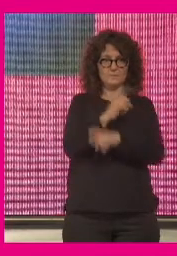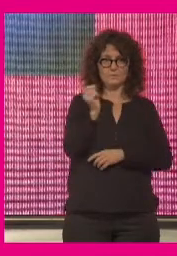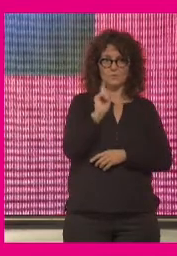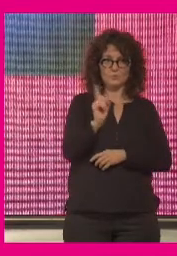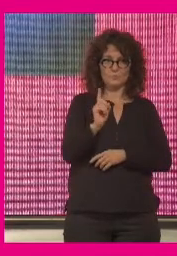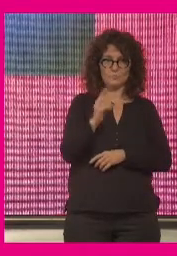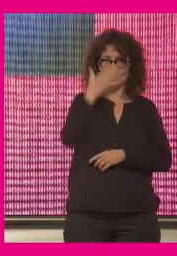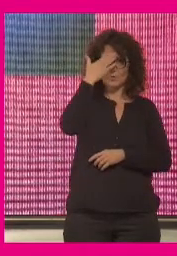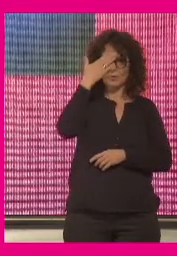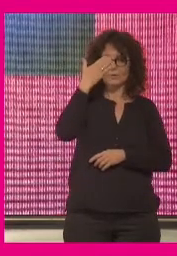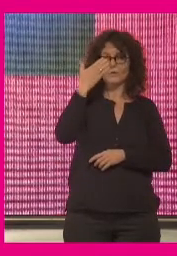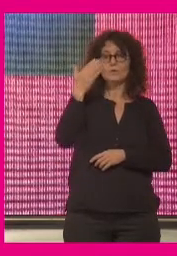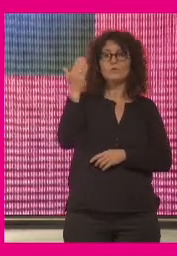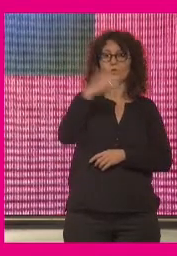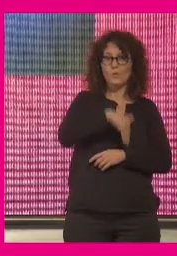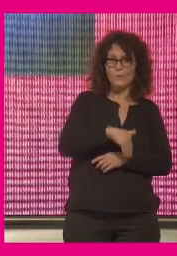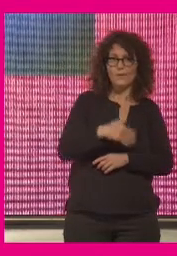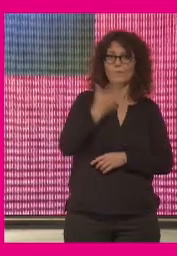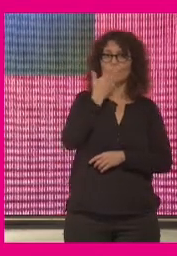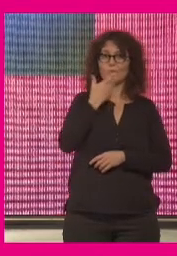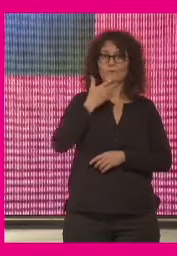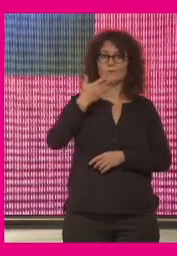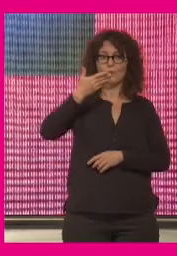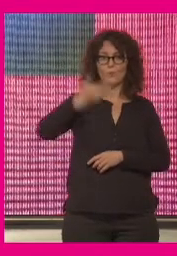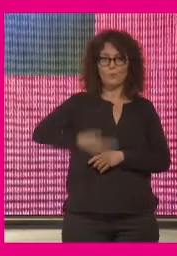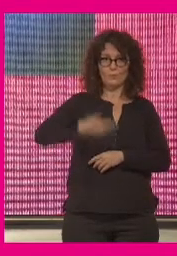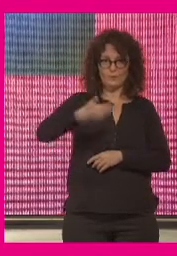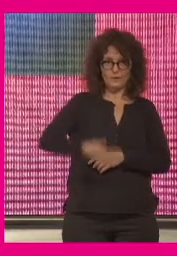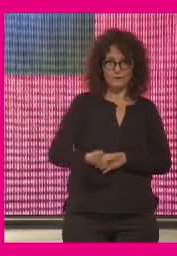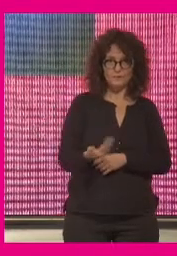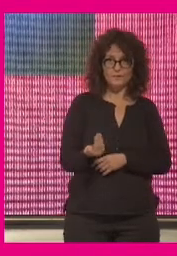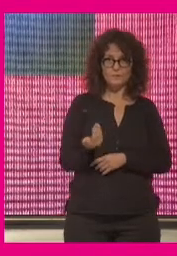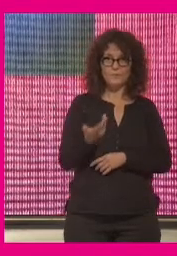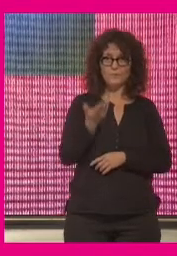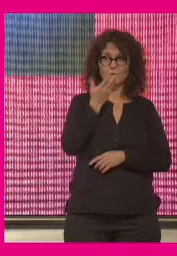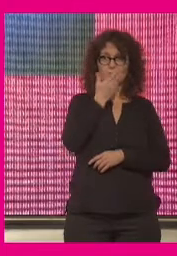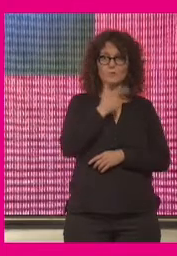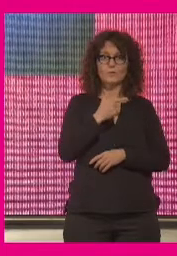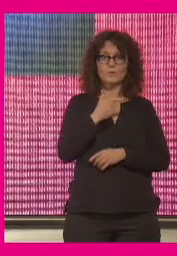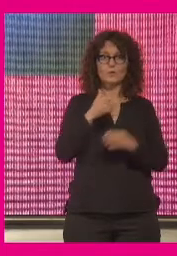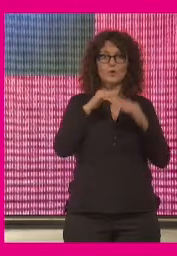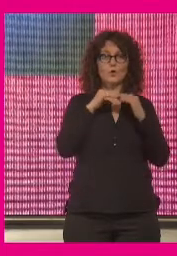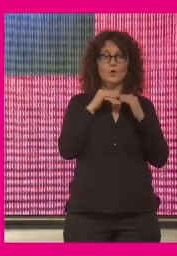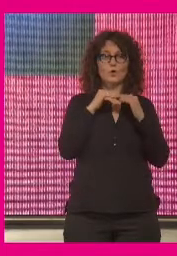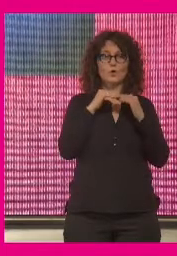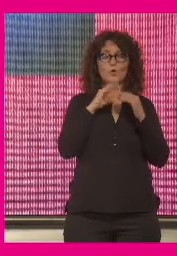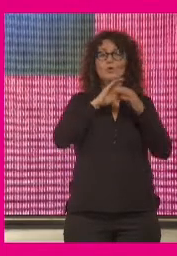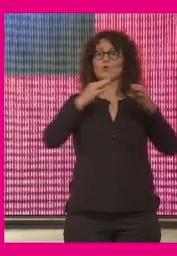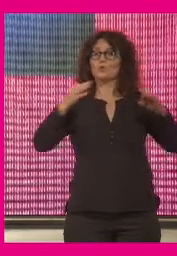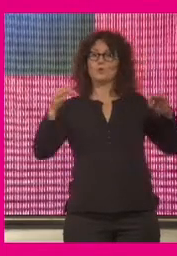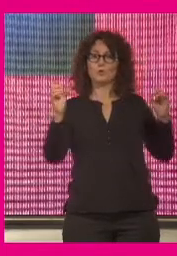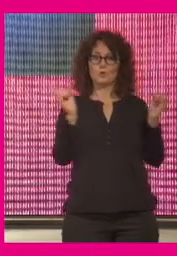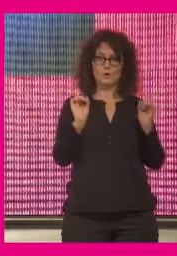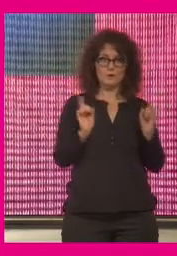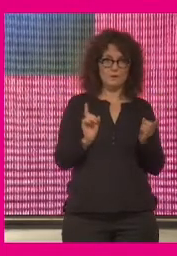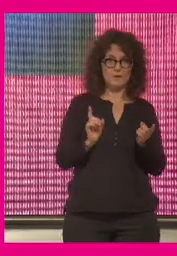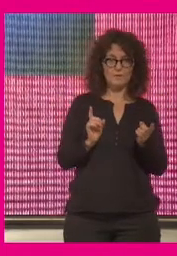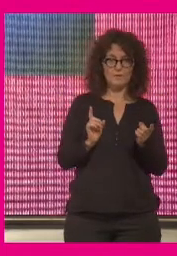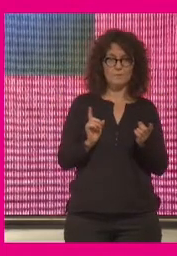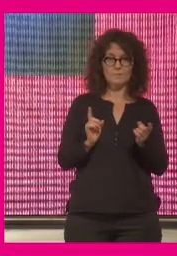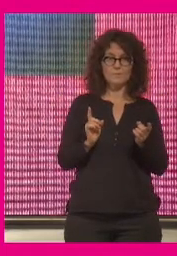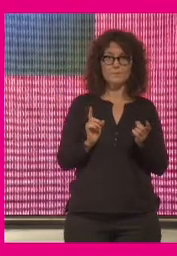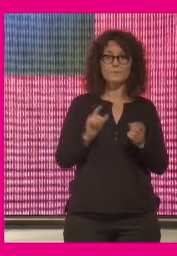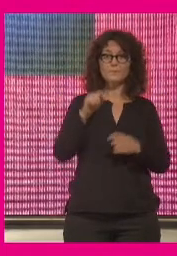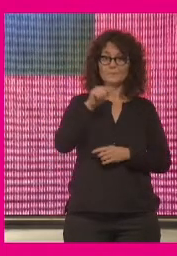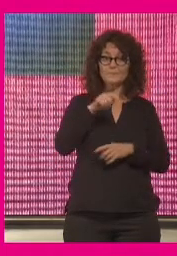emergente un conocimiento que se retroalimenta un conocimiento no lineal un conocimiento radicalmente nuevo y